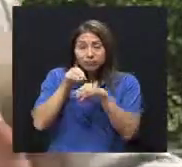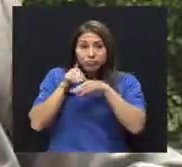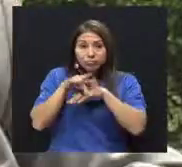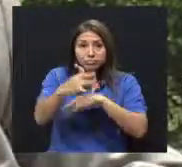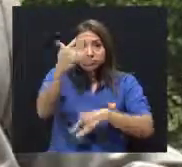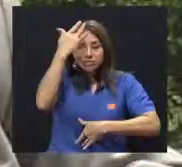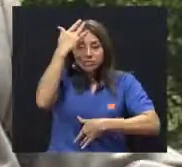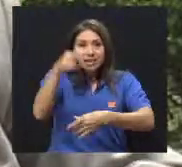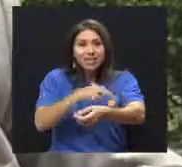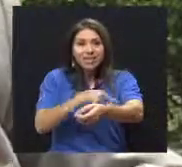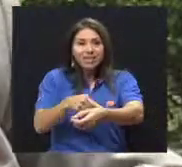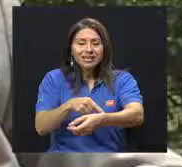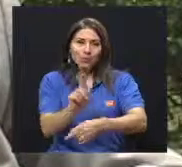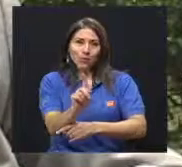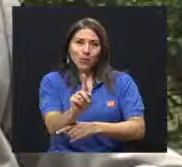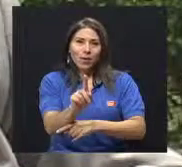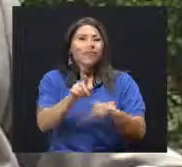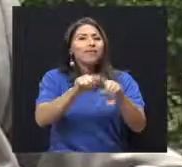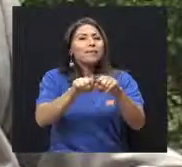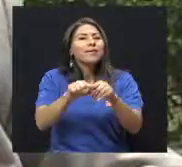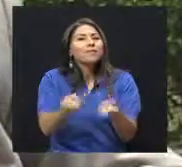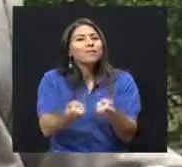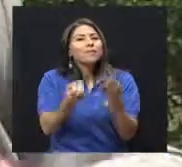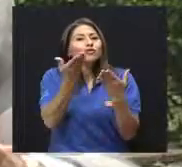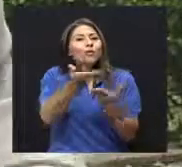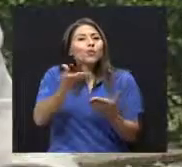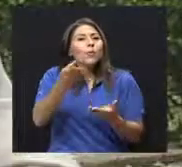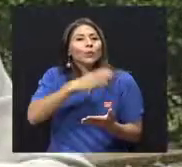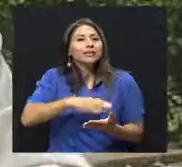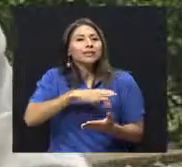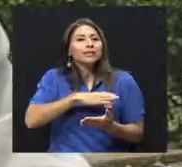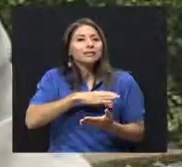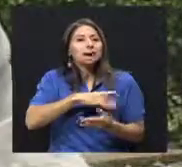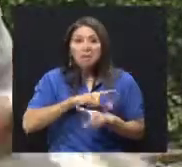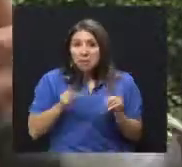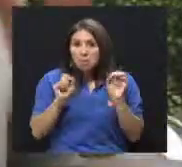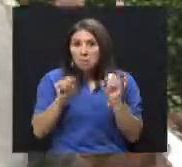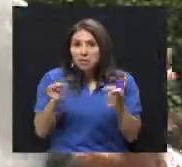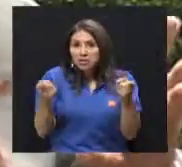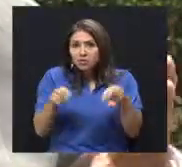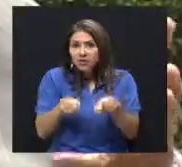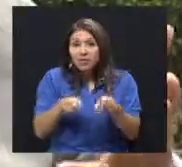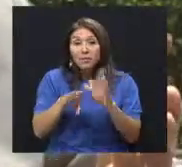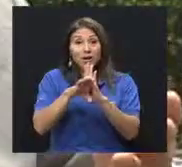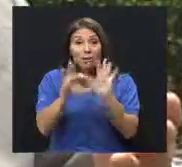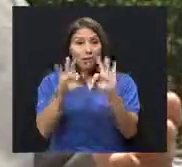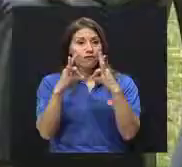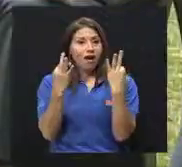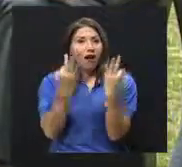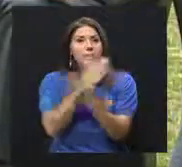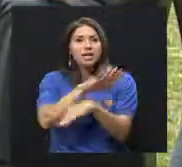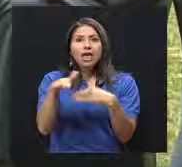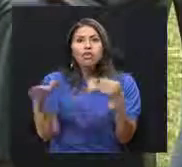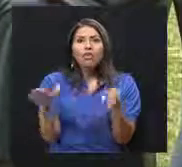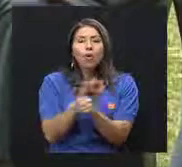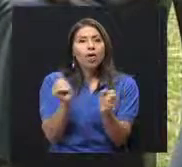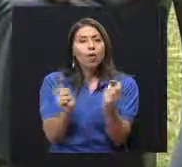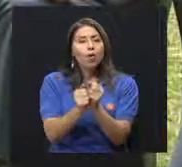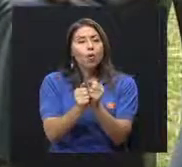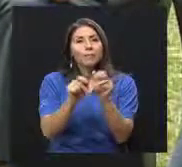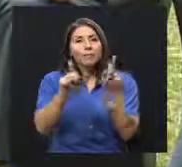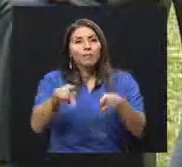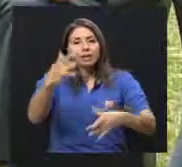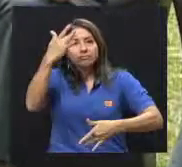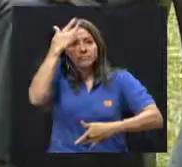multifactorial. Pero sí sucede que hay familias de diabéticos, ¿verdad? Y si tiene un papá y tiene un